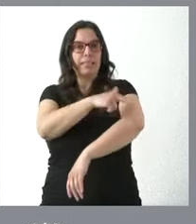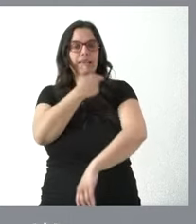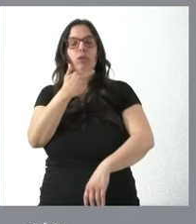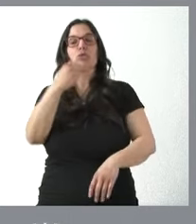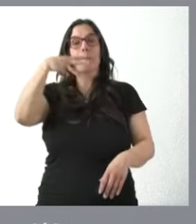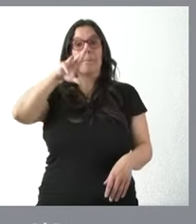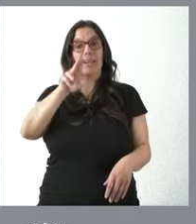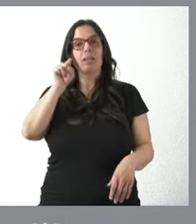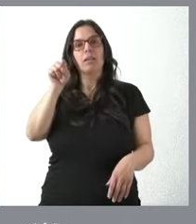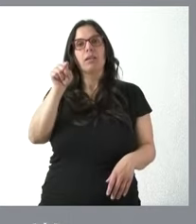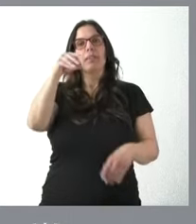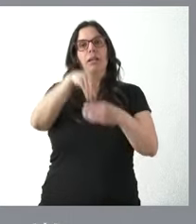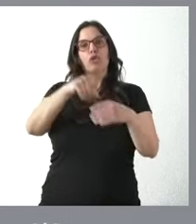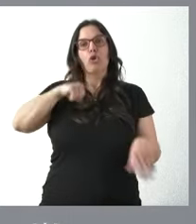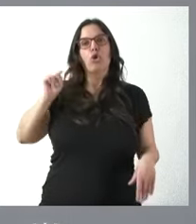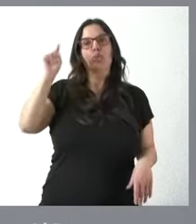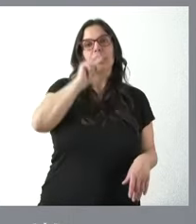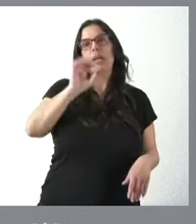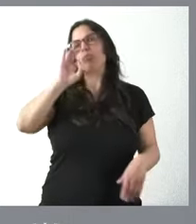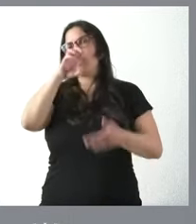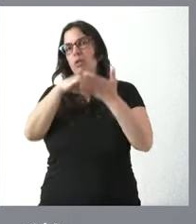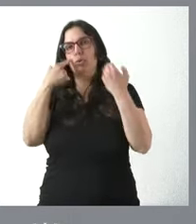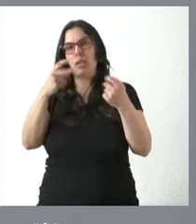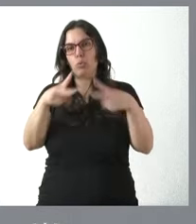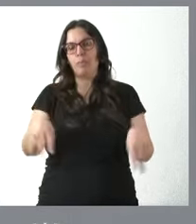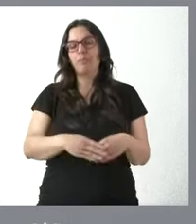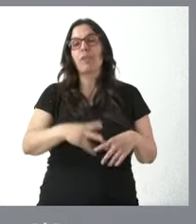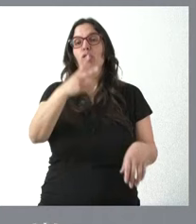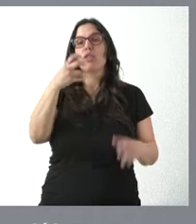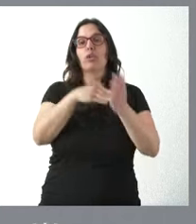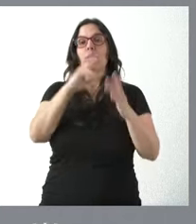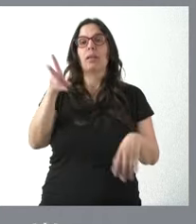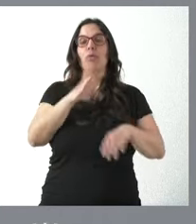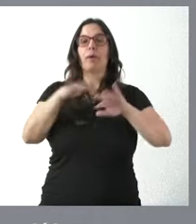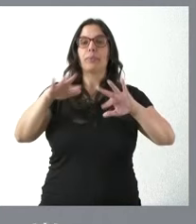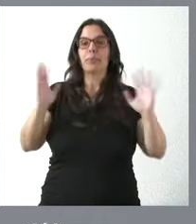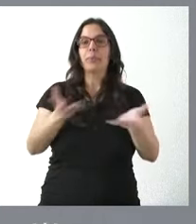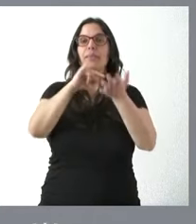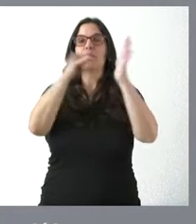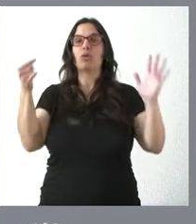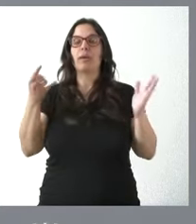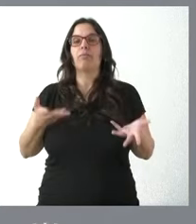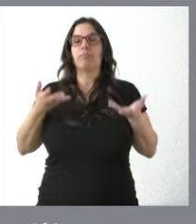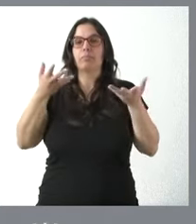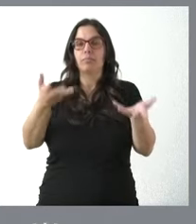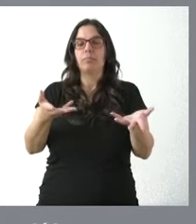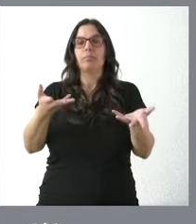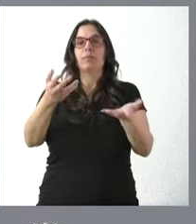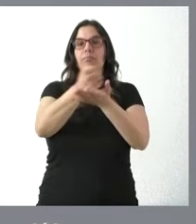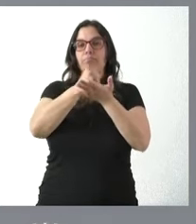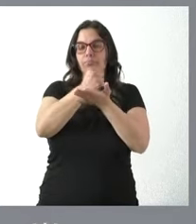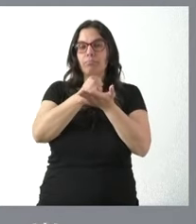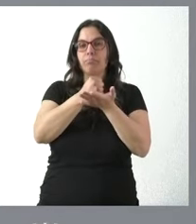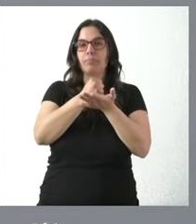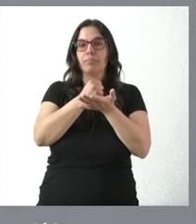residentes en los hospitales y centros de salud. 200.000 euros para impulsar tecnologías de prestación farmacéutica